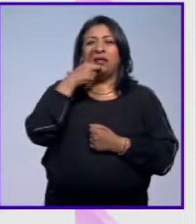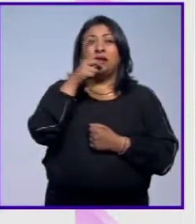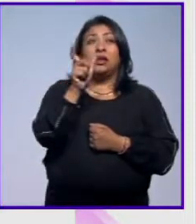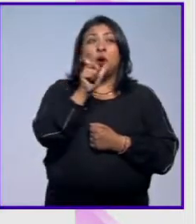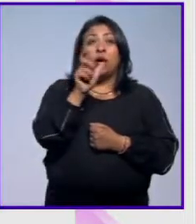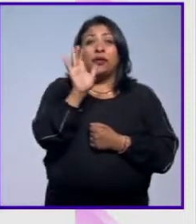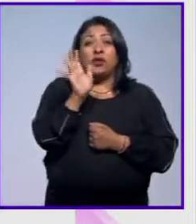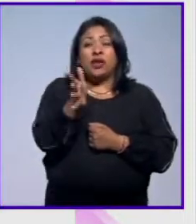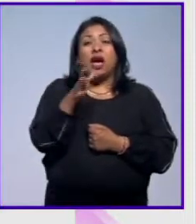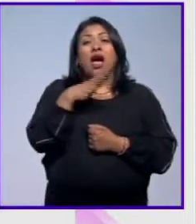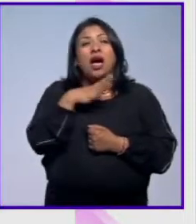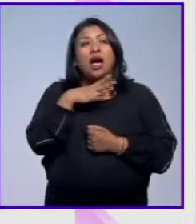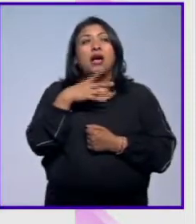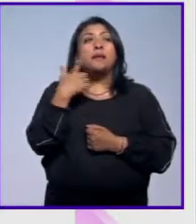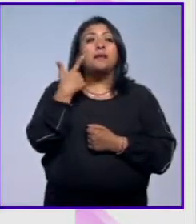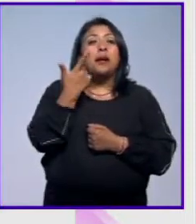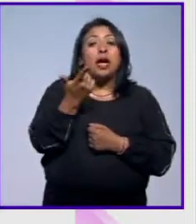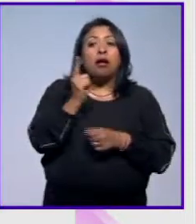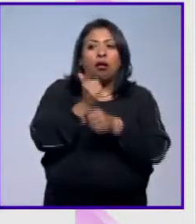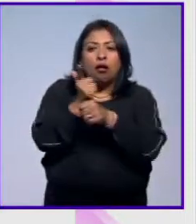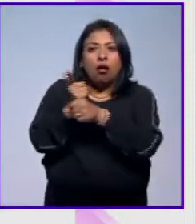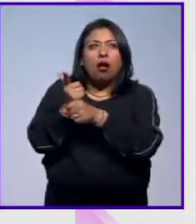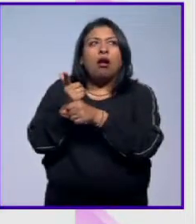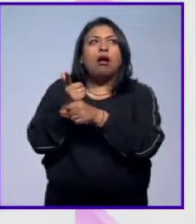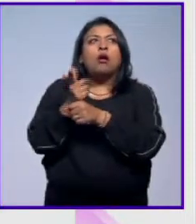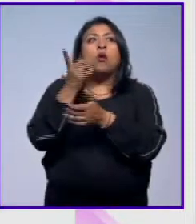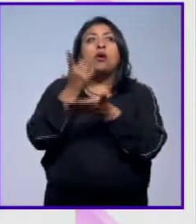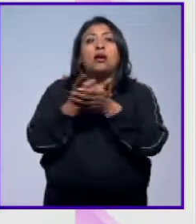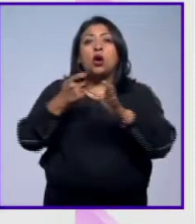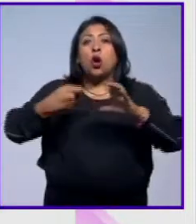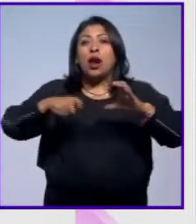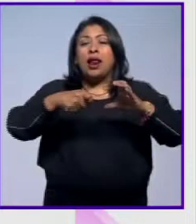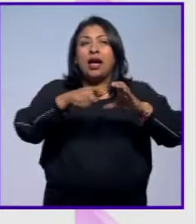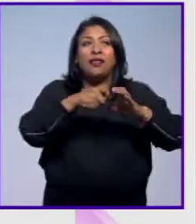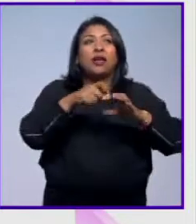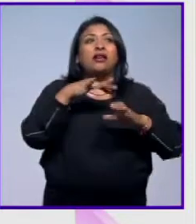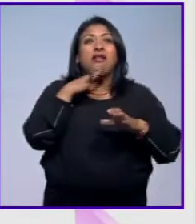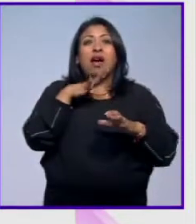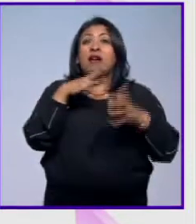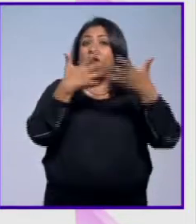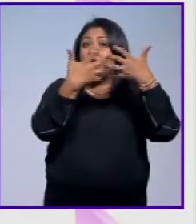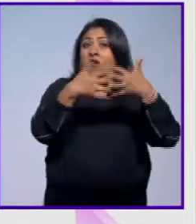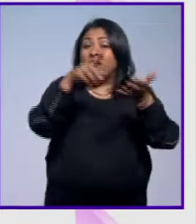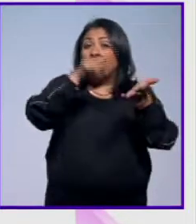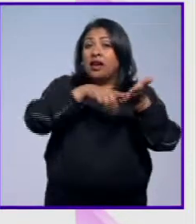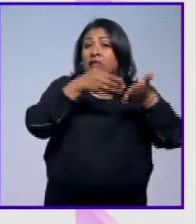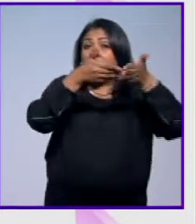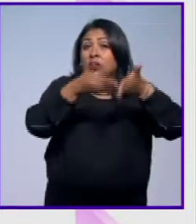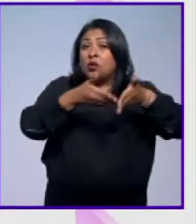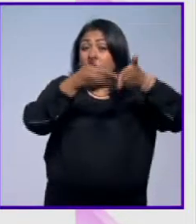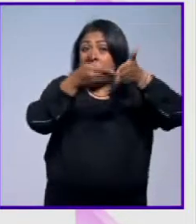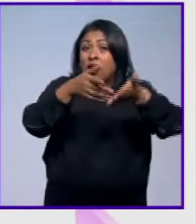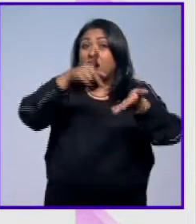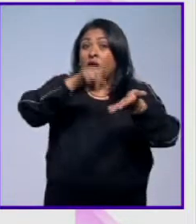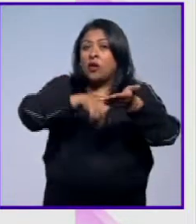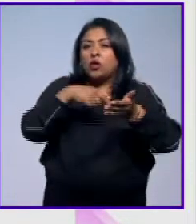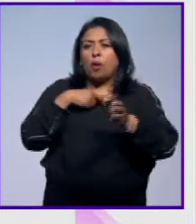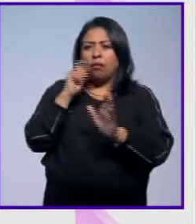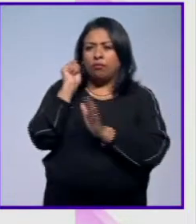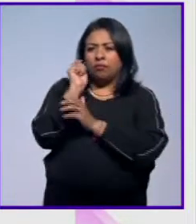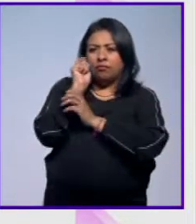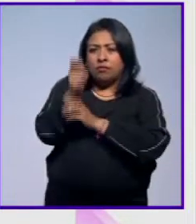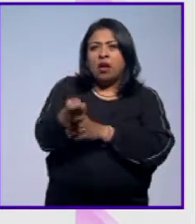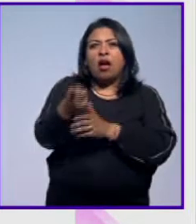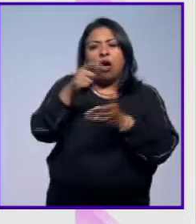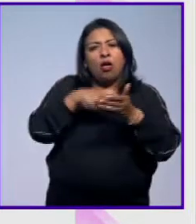cuando hacen las requisiciones o las pesquisas encuentran pura lata. Así es, porque ya tienen la fábrica dentro de los barcos, entonces bueno, pescan y al mismo tiempo